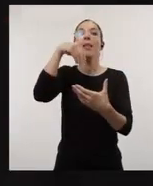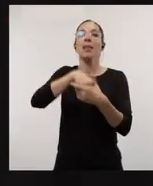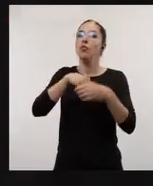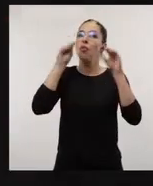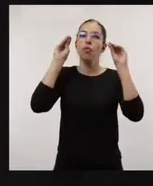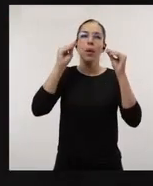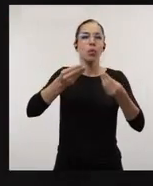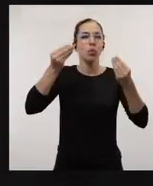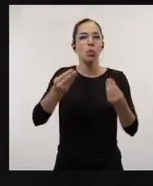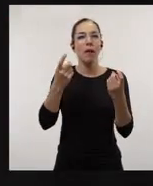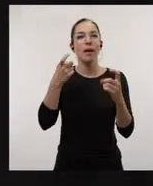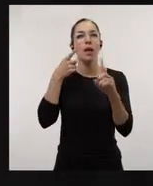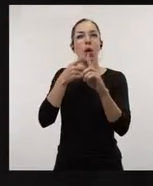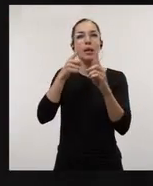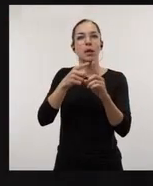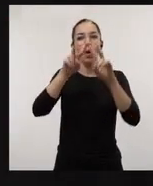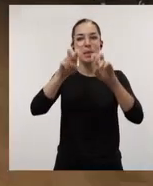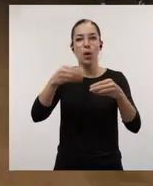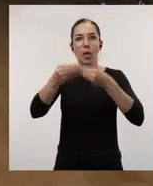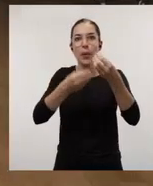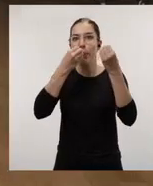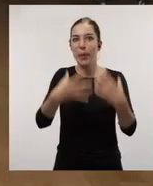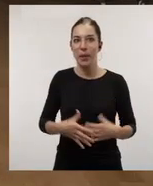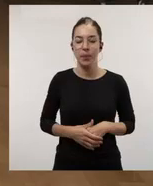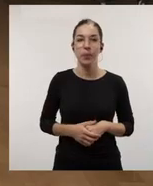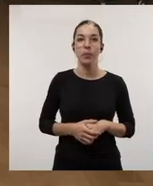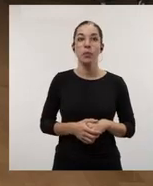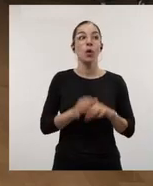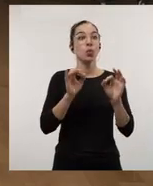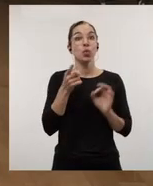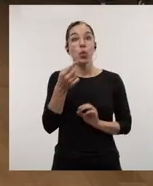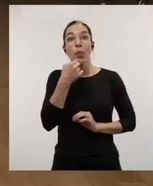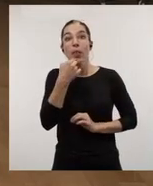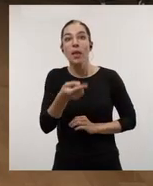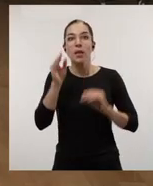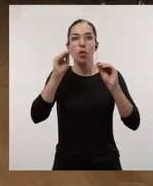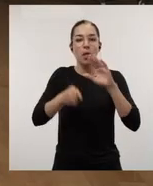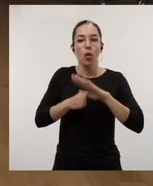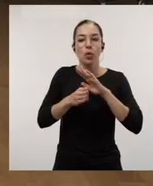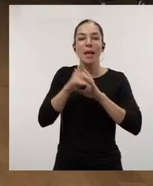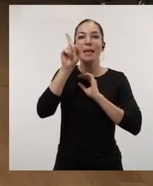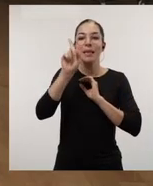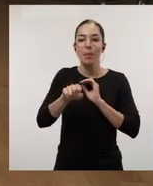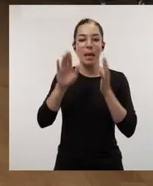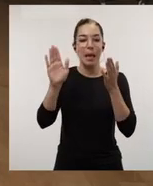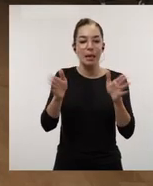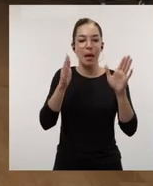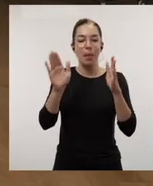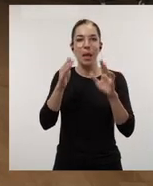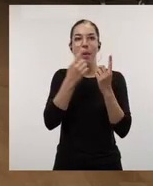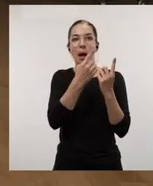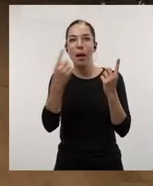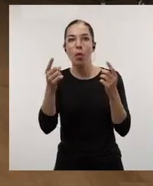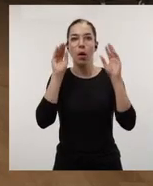formación necesaria para realizar este cometido. Tú acabas de decir formación continua, además formación en sus diferentes etapas.